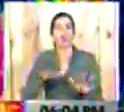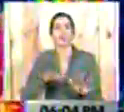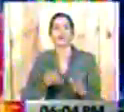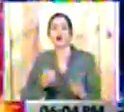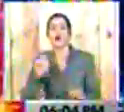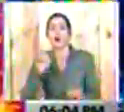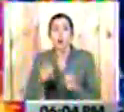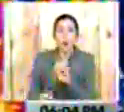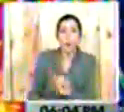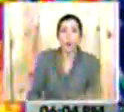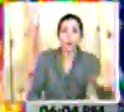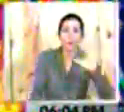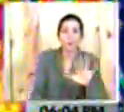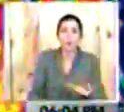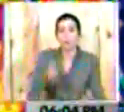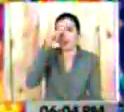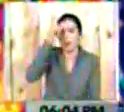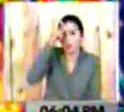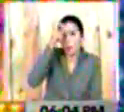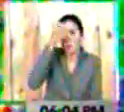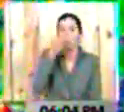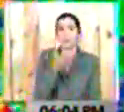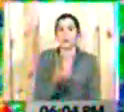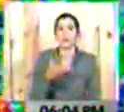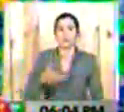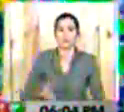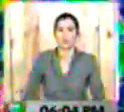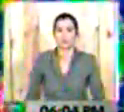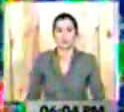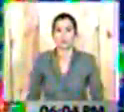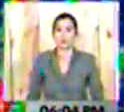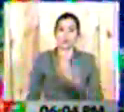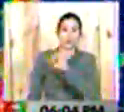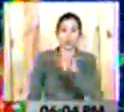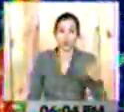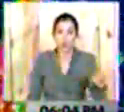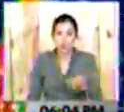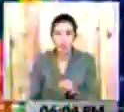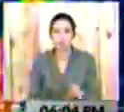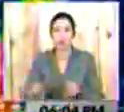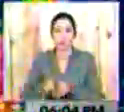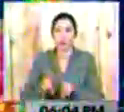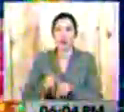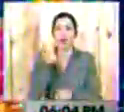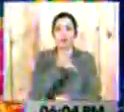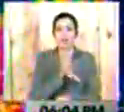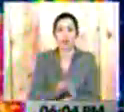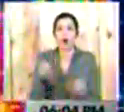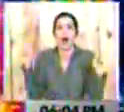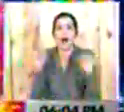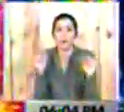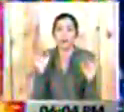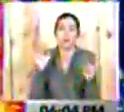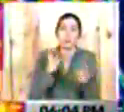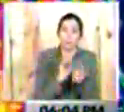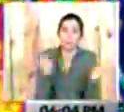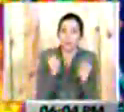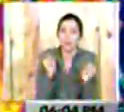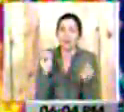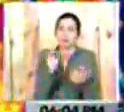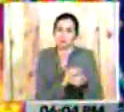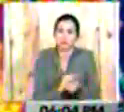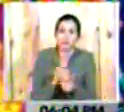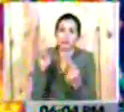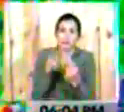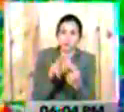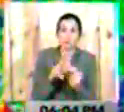específicamente lo que es el estado Falcón, el estado Zulia, igualmente los estados andinos tienden a mantenerse así las precipitaciones, un poco